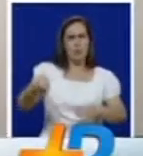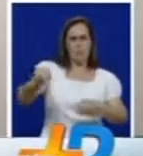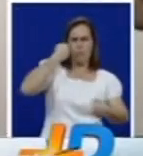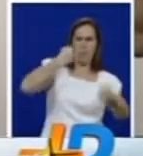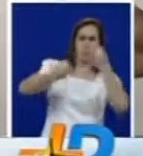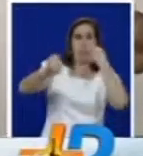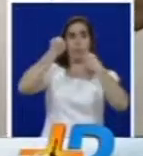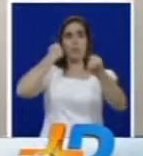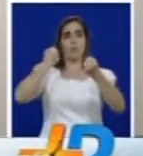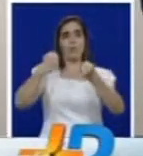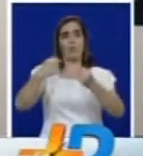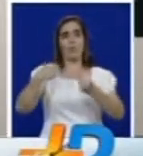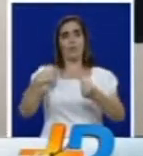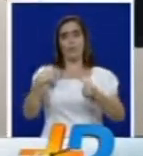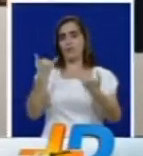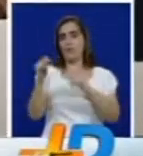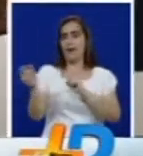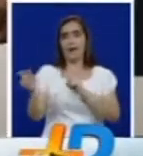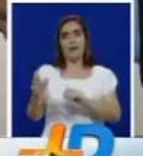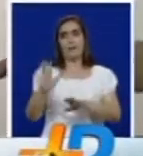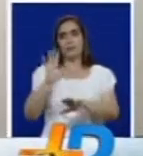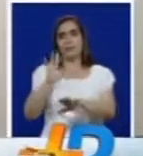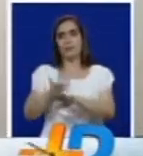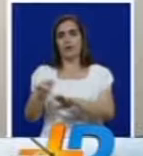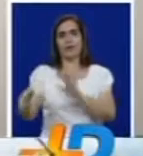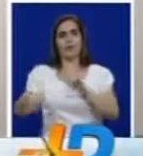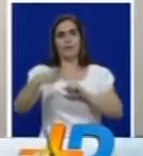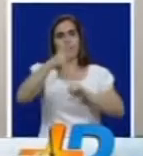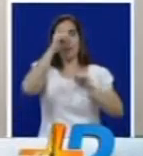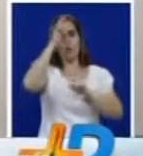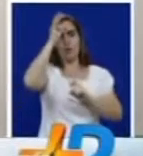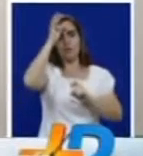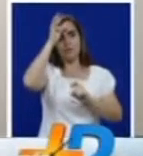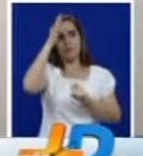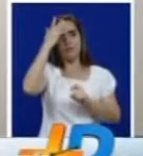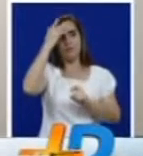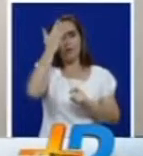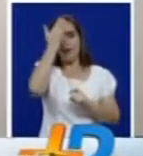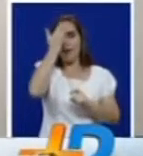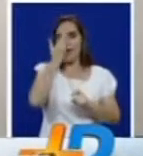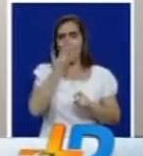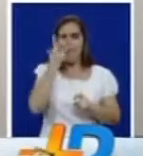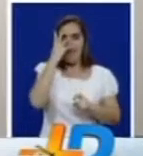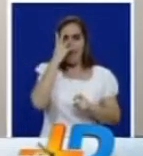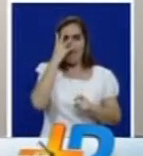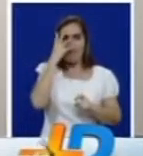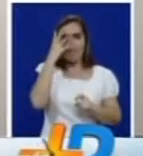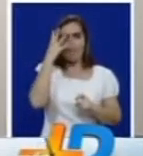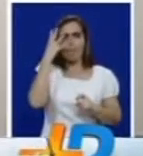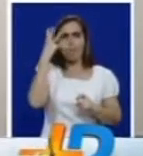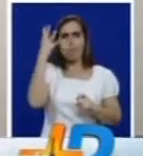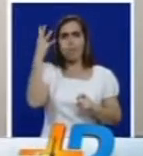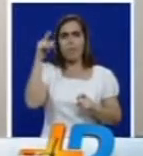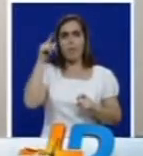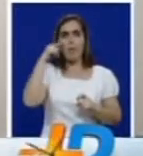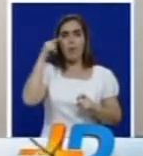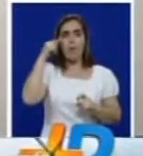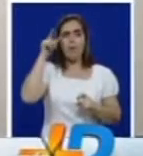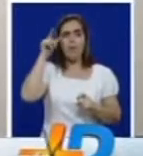salí directamente para el hospital porque tenía la mitad de la cara hinchada totalmente yo este ojo no lo podía